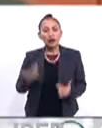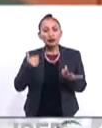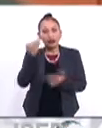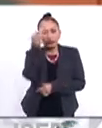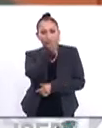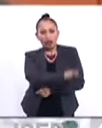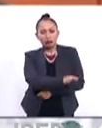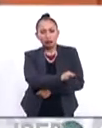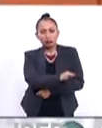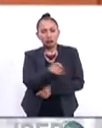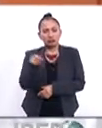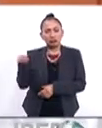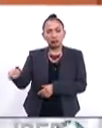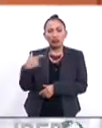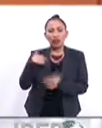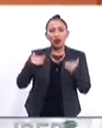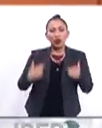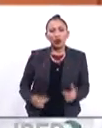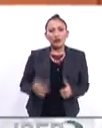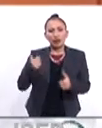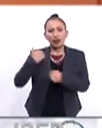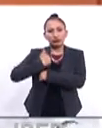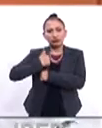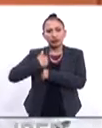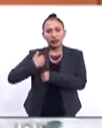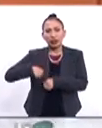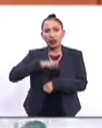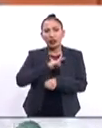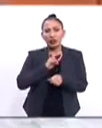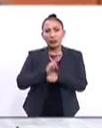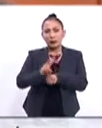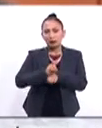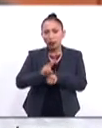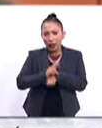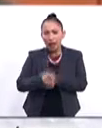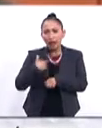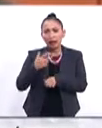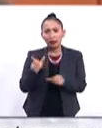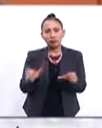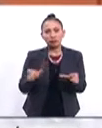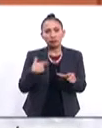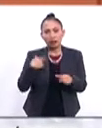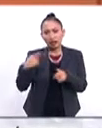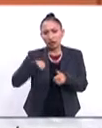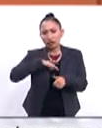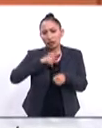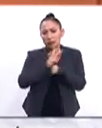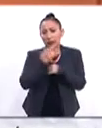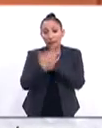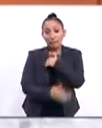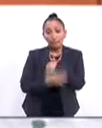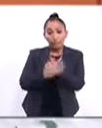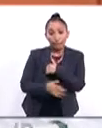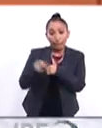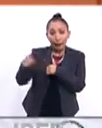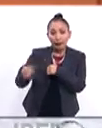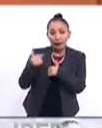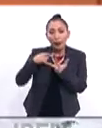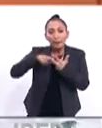facsímiles de los uniformes de la Fuerza Armada Nacional Bolivariana y de nuestra Guardia Nacional que eventualmente